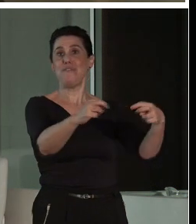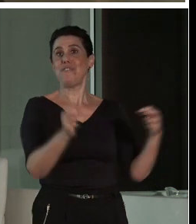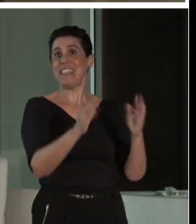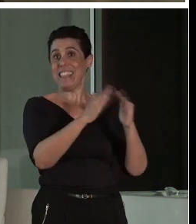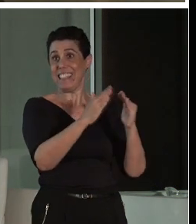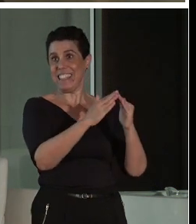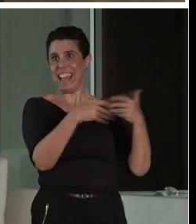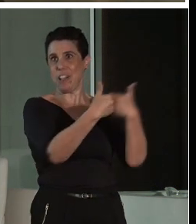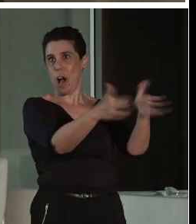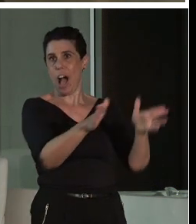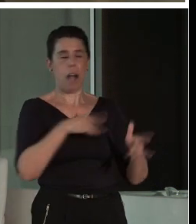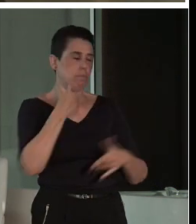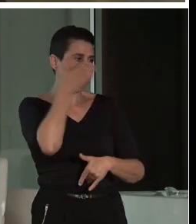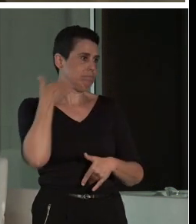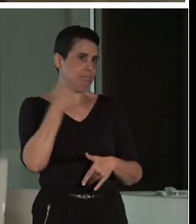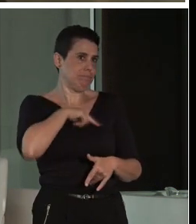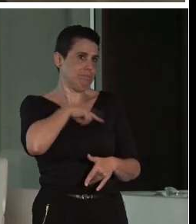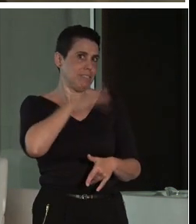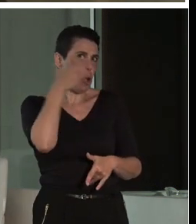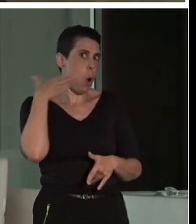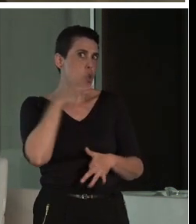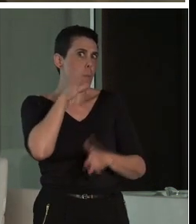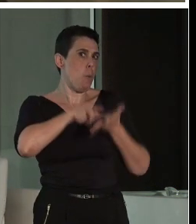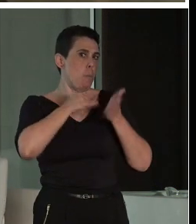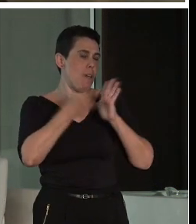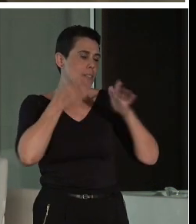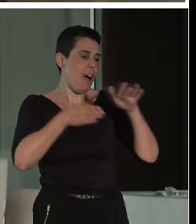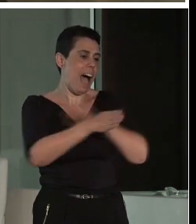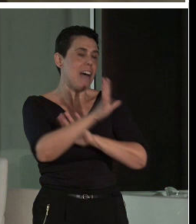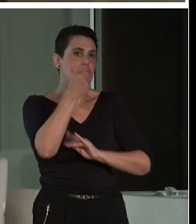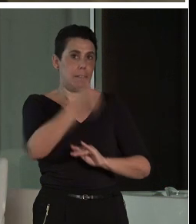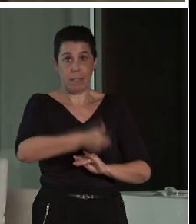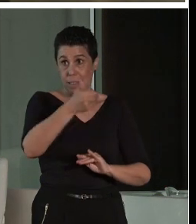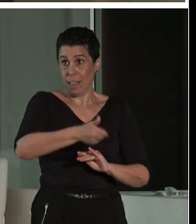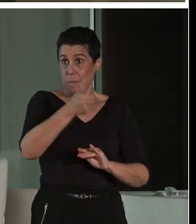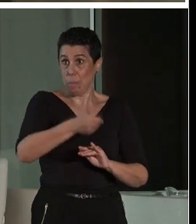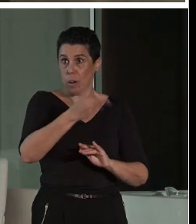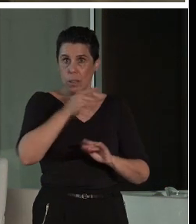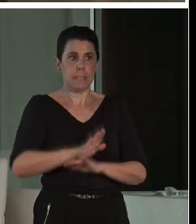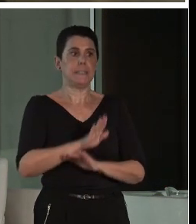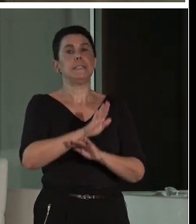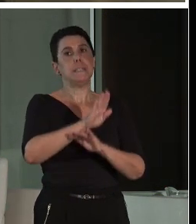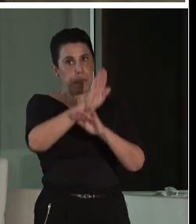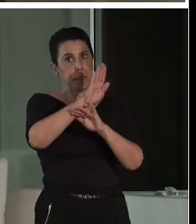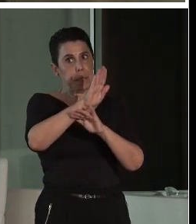estamos súper orgullosos porque es un proyecto de accesibilidad importante, tiene unas pendientes